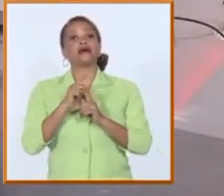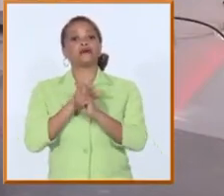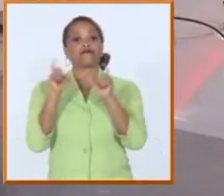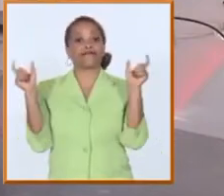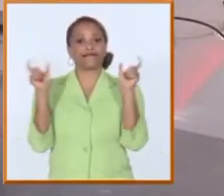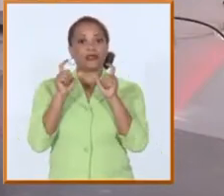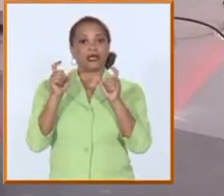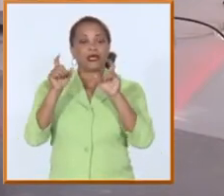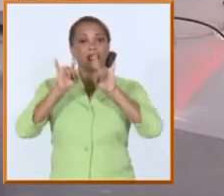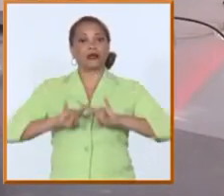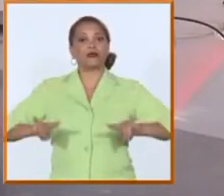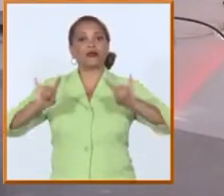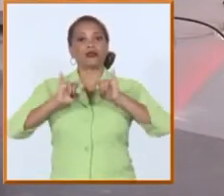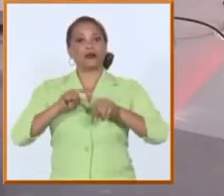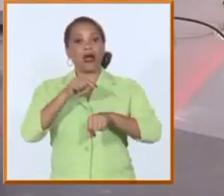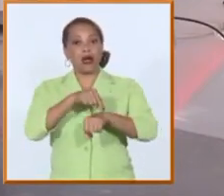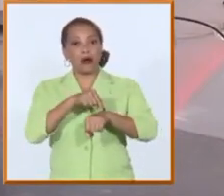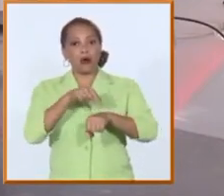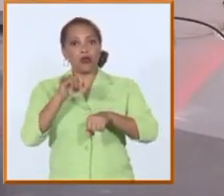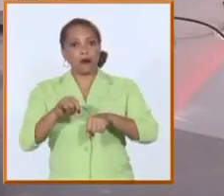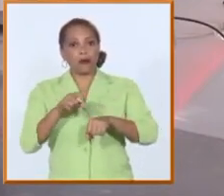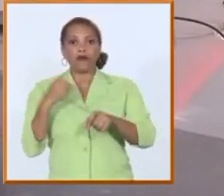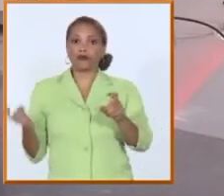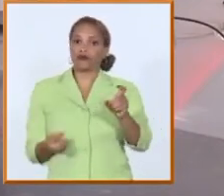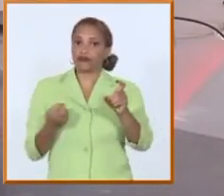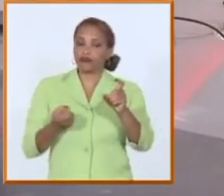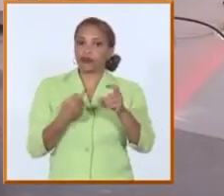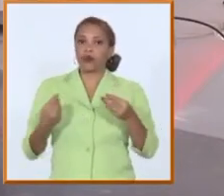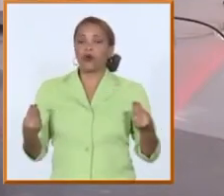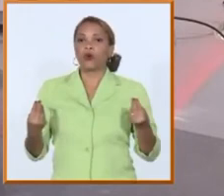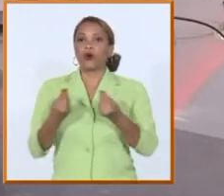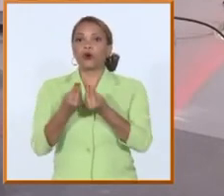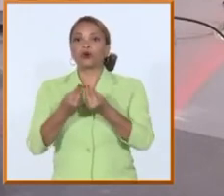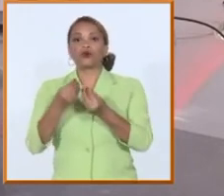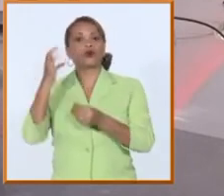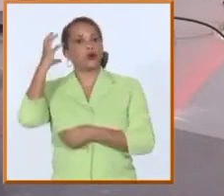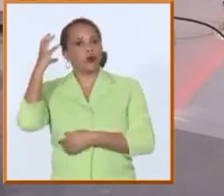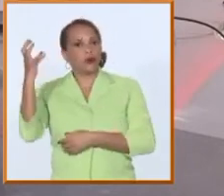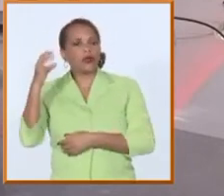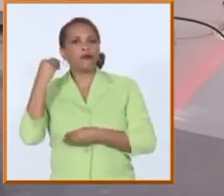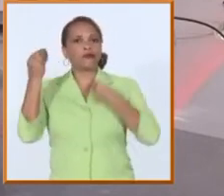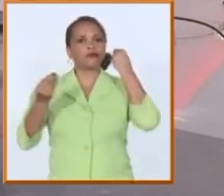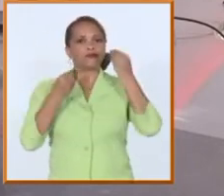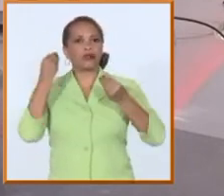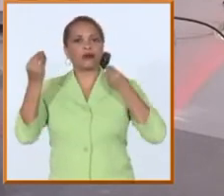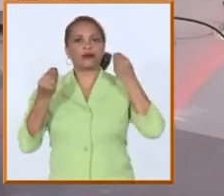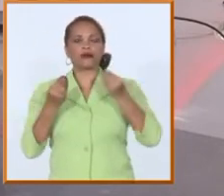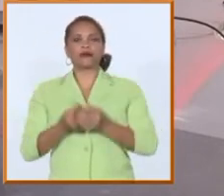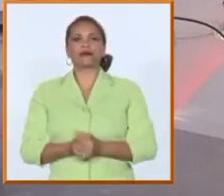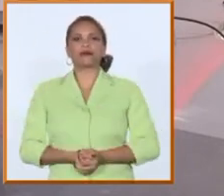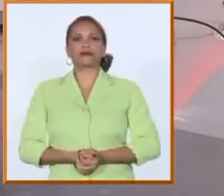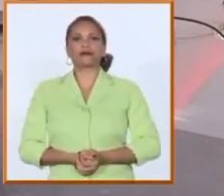superior está ahora mismo metido junto con el resto del gobierno y la sociedad cubana ¿no? si, claro